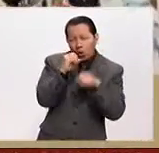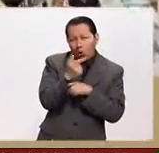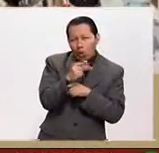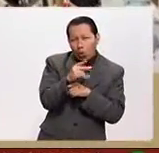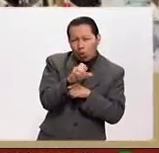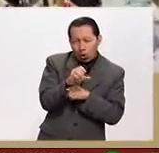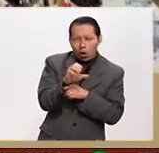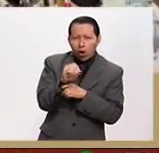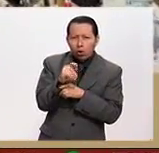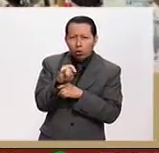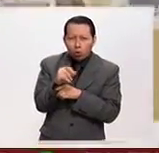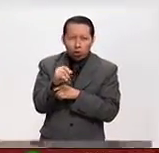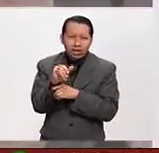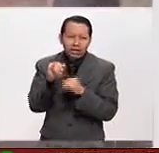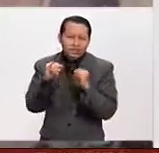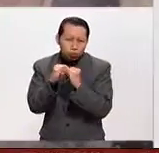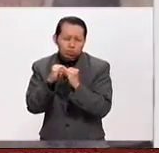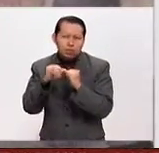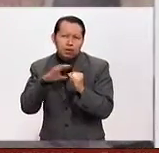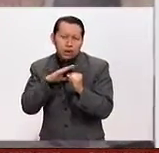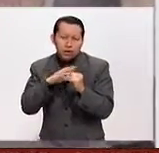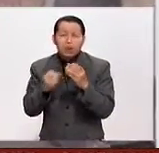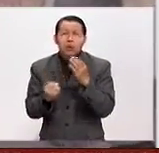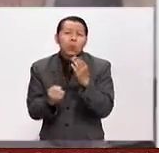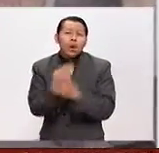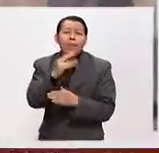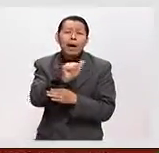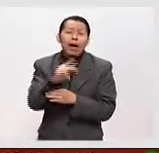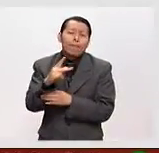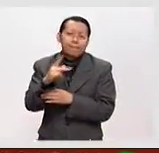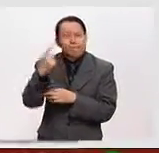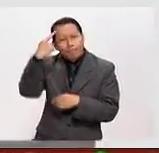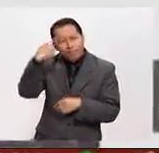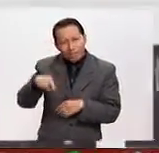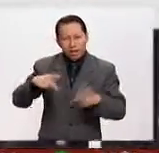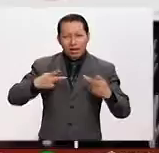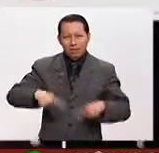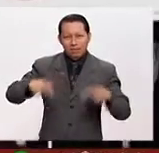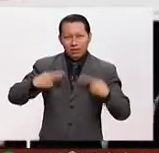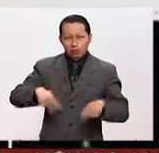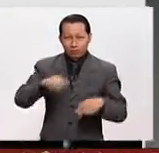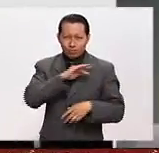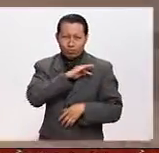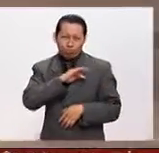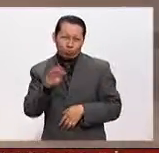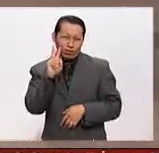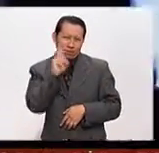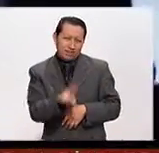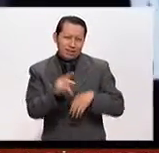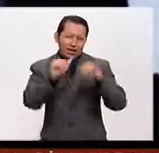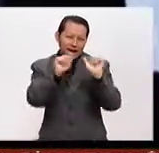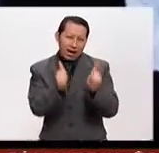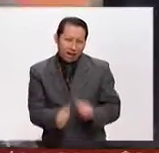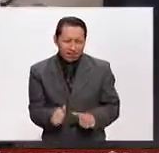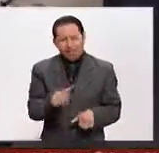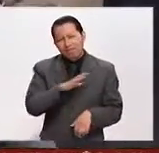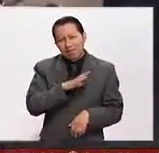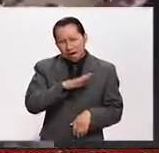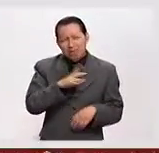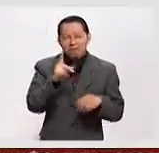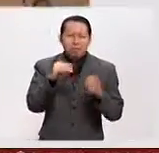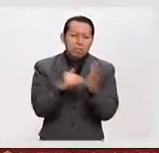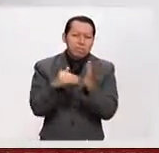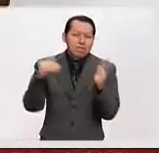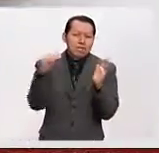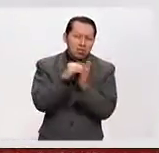lanzó Arts and Culture. Esta aplicación sirve para que la gente disfrute del arte que está contenido en más de un